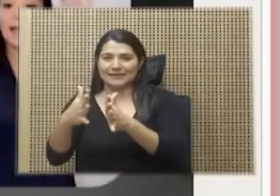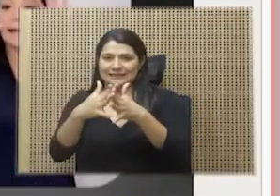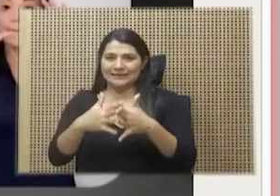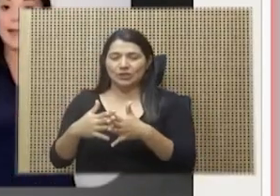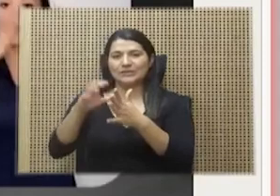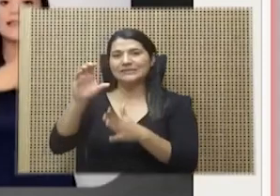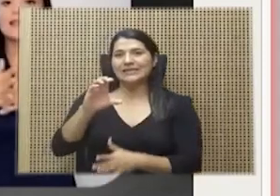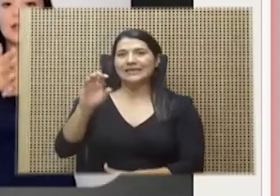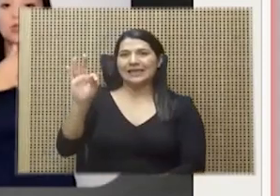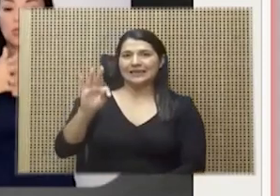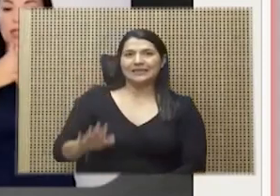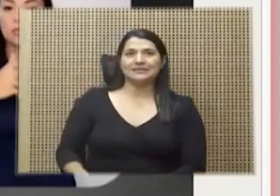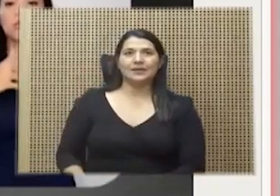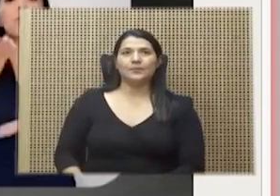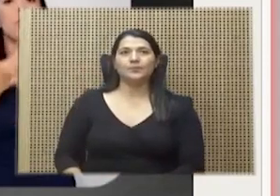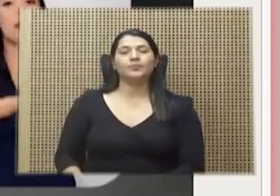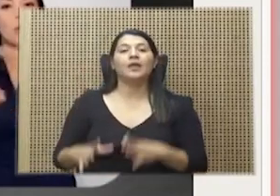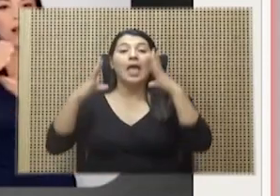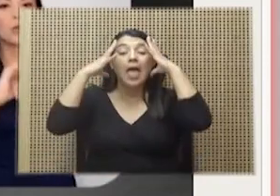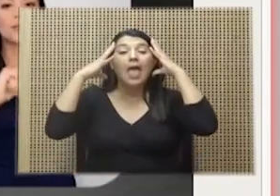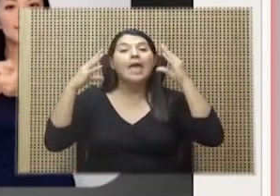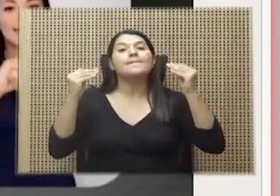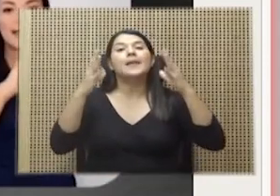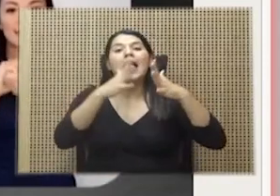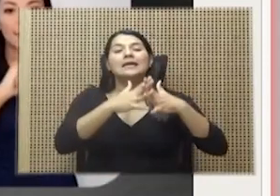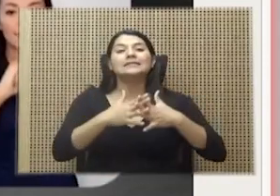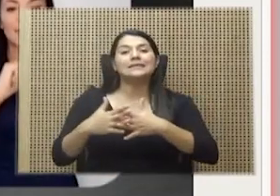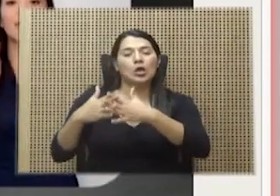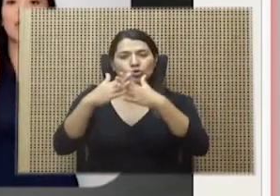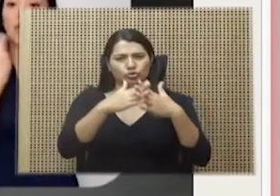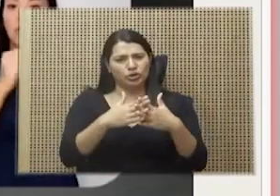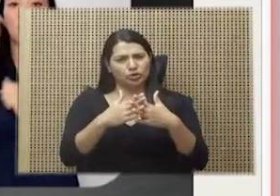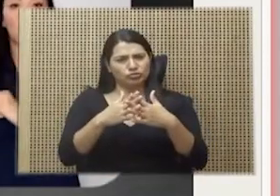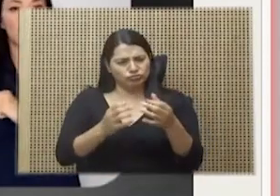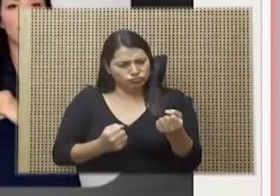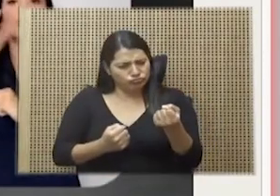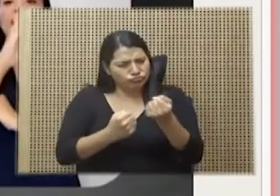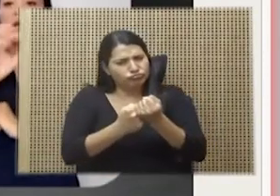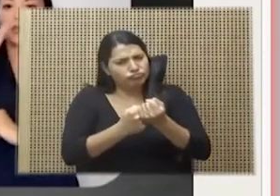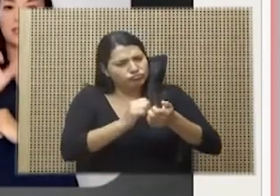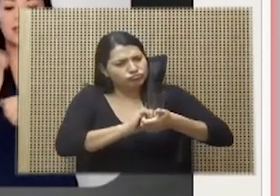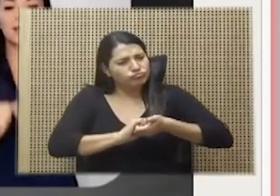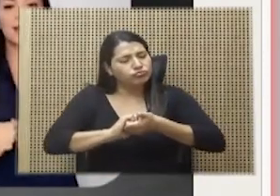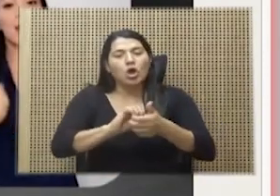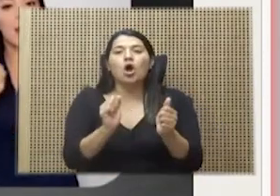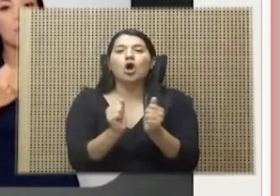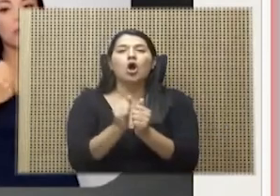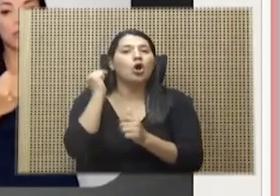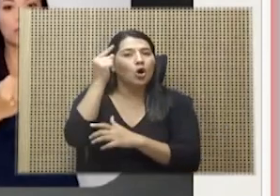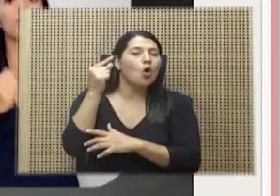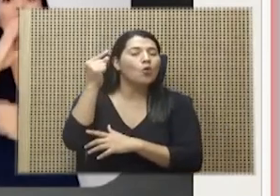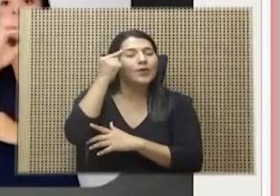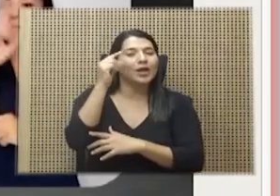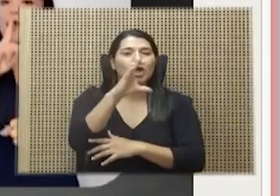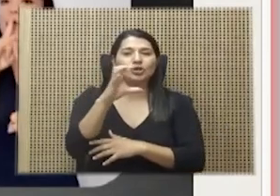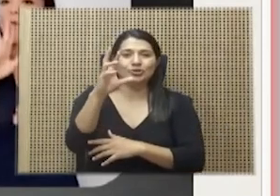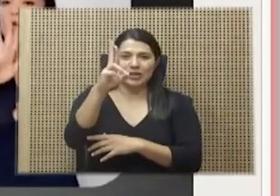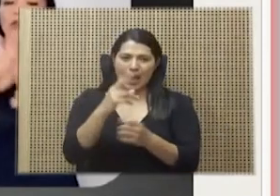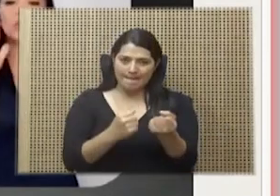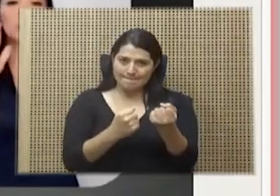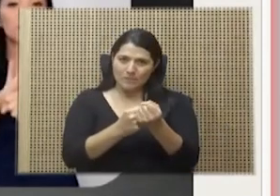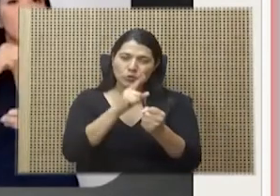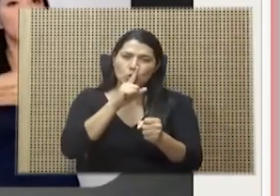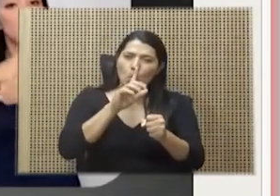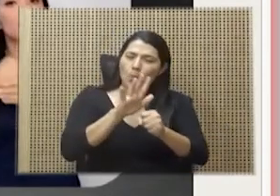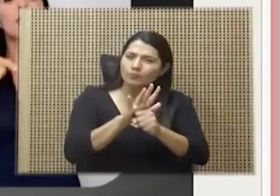La embajada de los Estados Unidos está colaborando estrechamente con el gobierno de Costa Rica, apoyando su compromiso absoluto